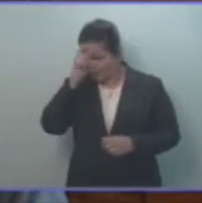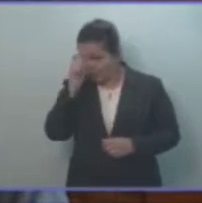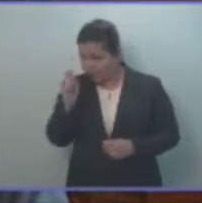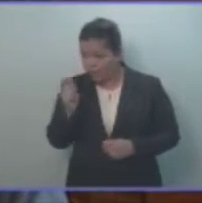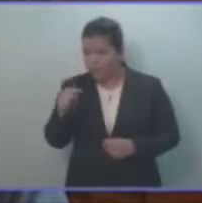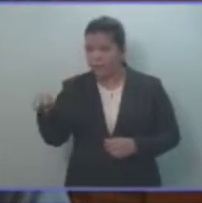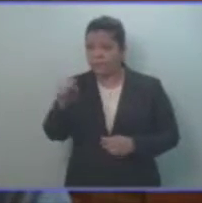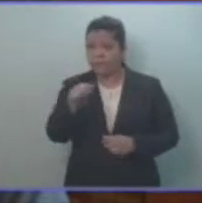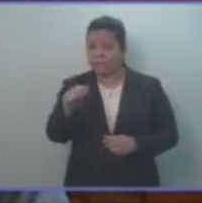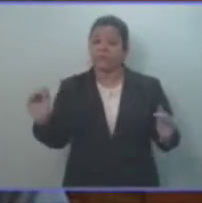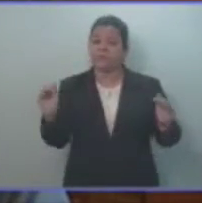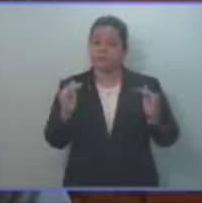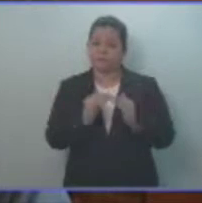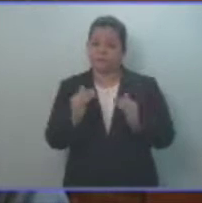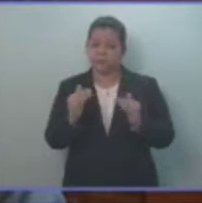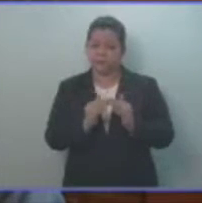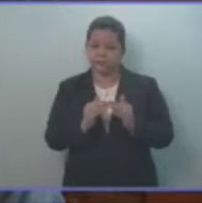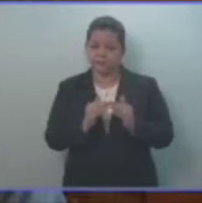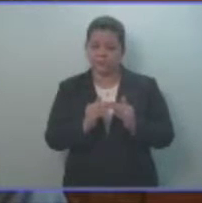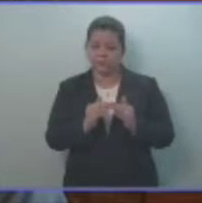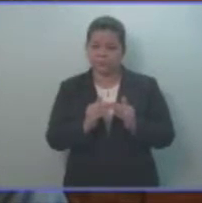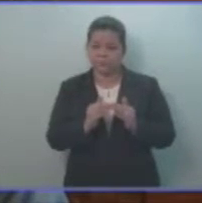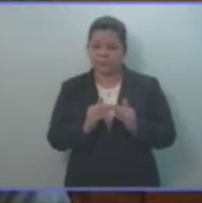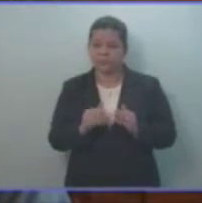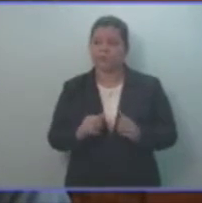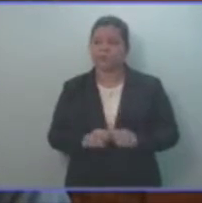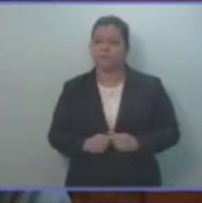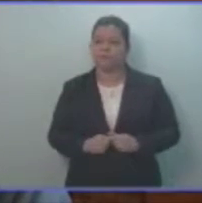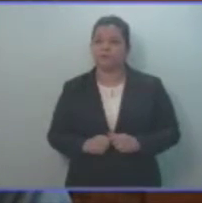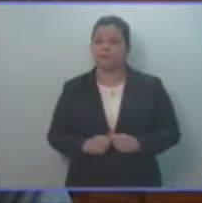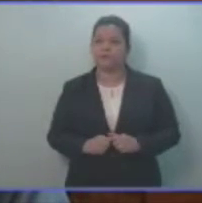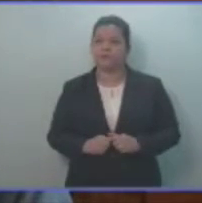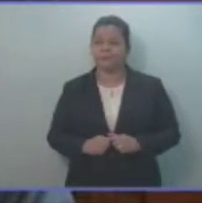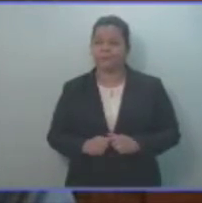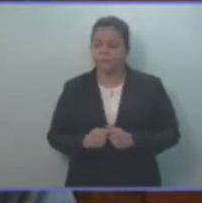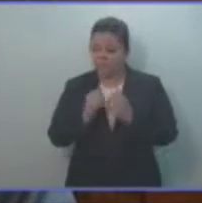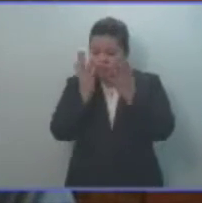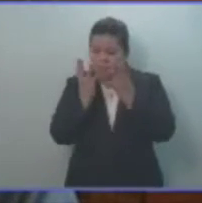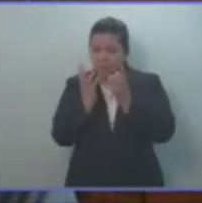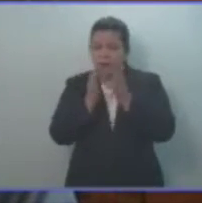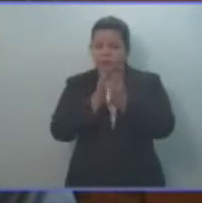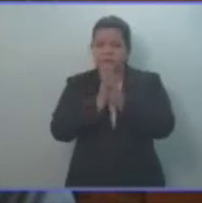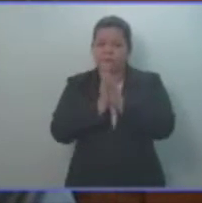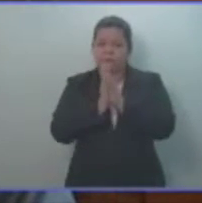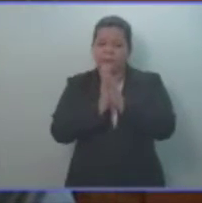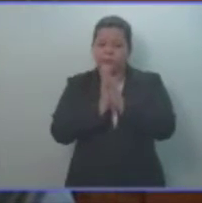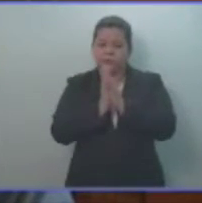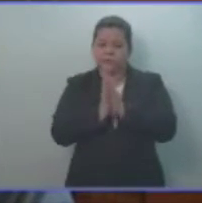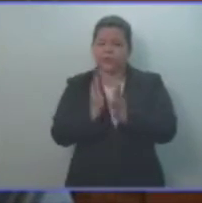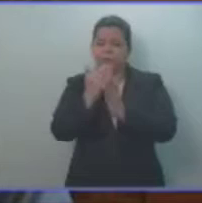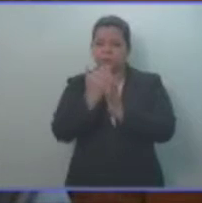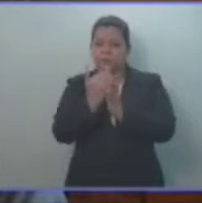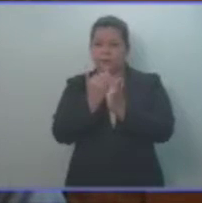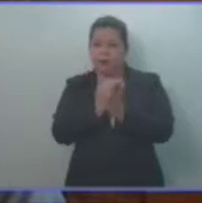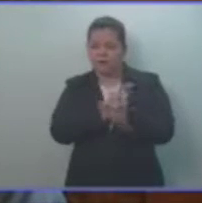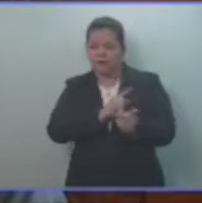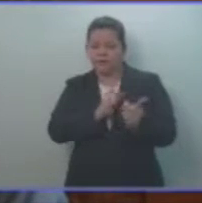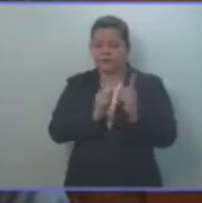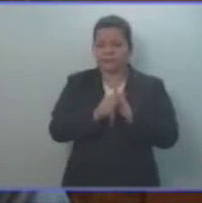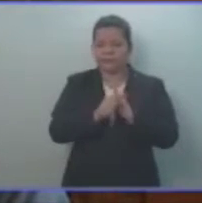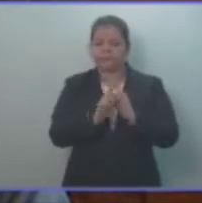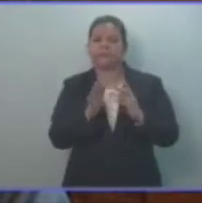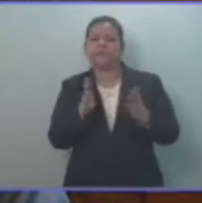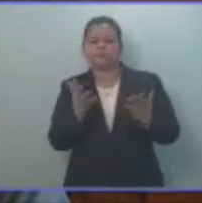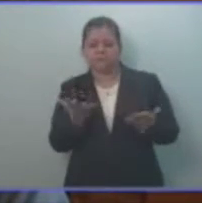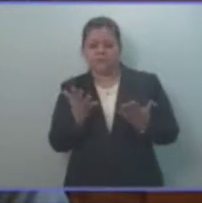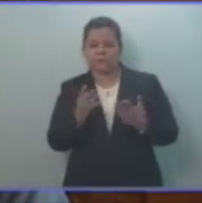ellos. Y, también, quisiera pedir modificación de agenda para